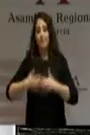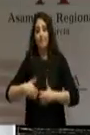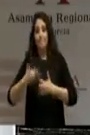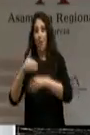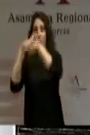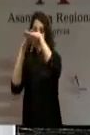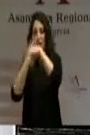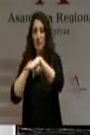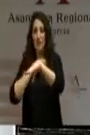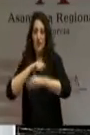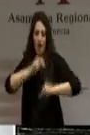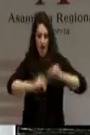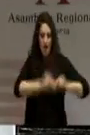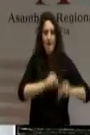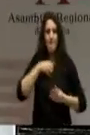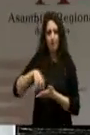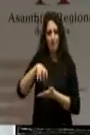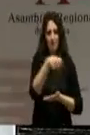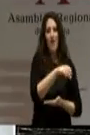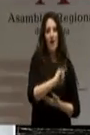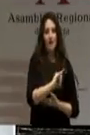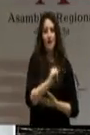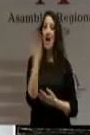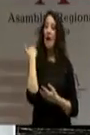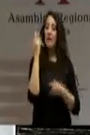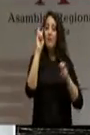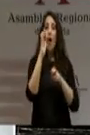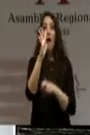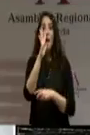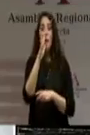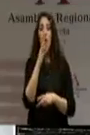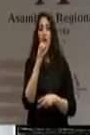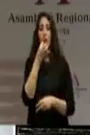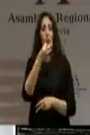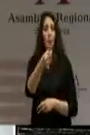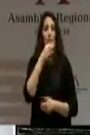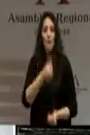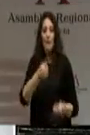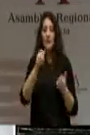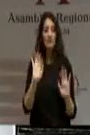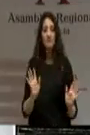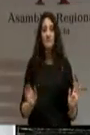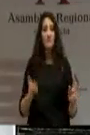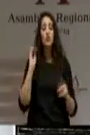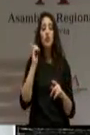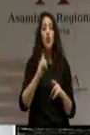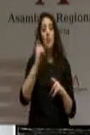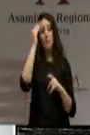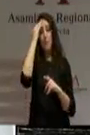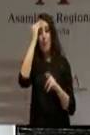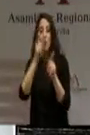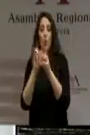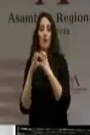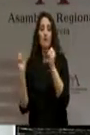Poco más dijo respecto al agua, salvo apoyar el memorándum que, según se dice, consolida el trasvase Tajo Segura.